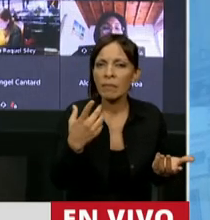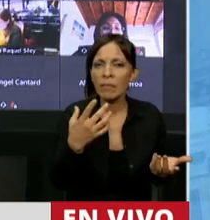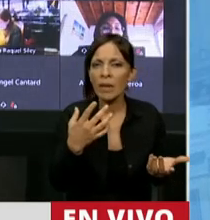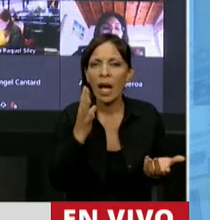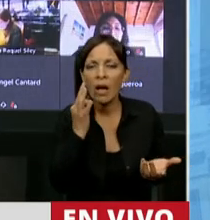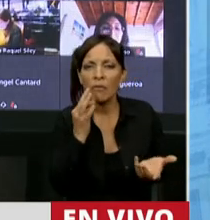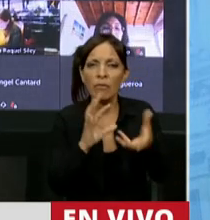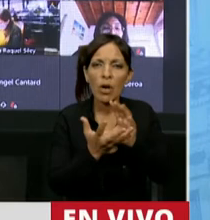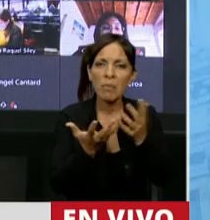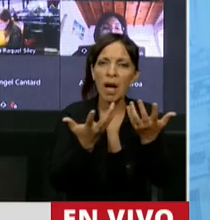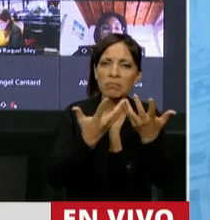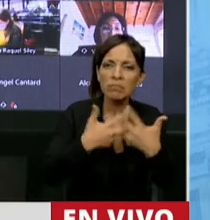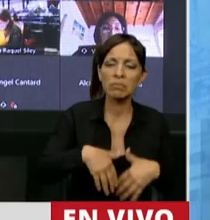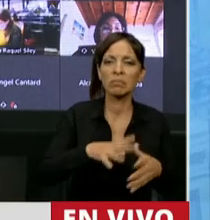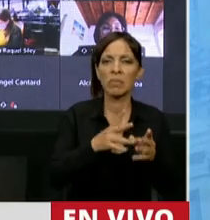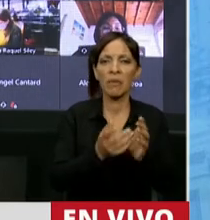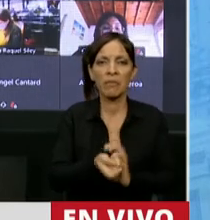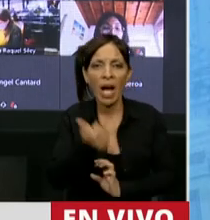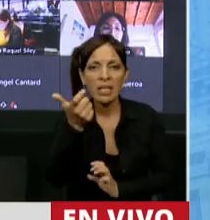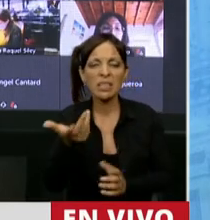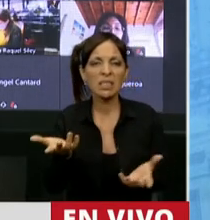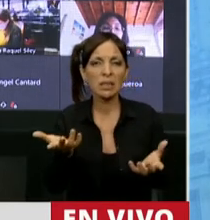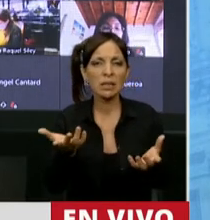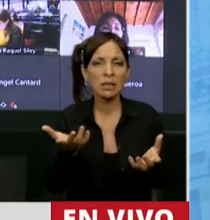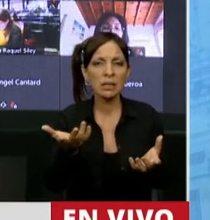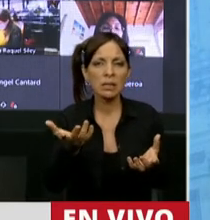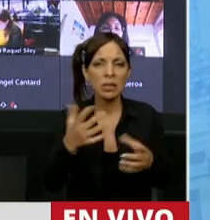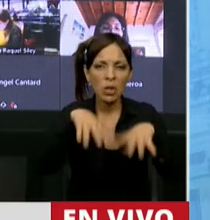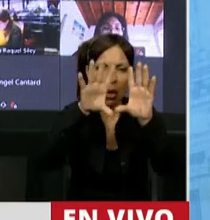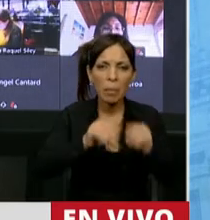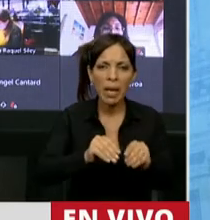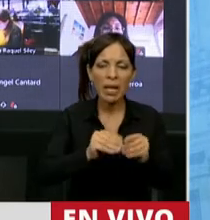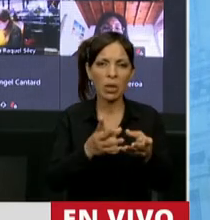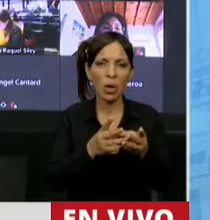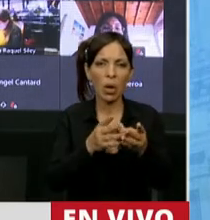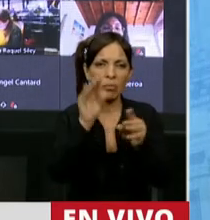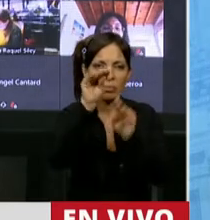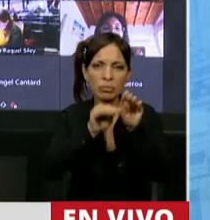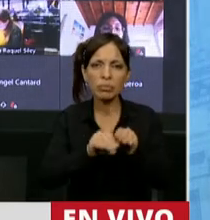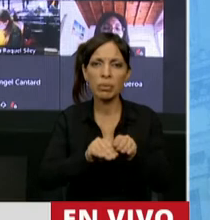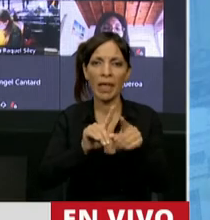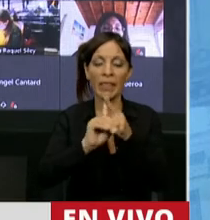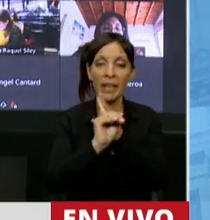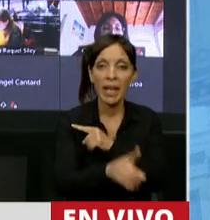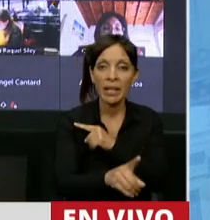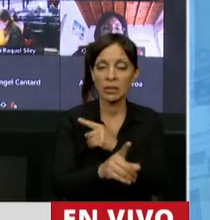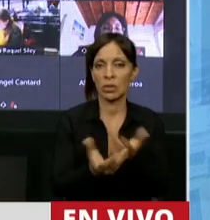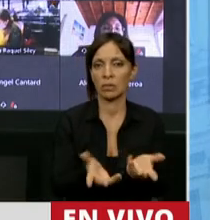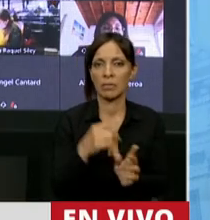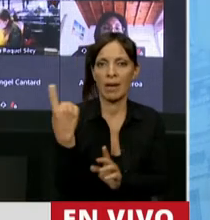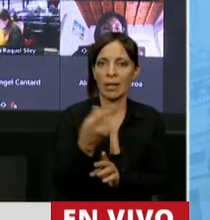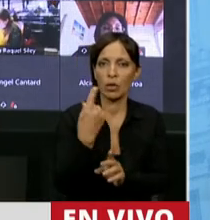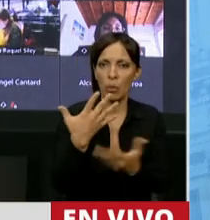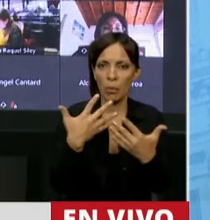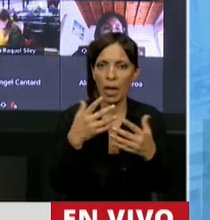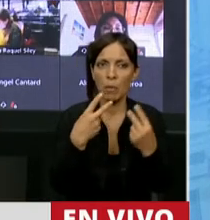un sistema único para desplazarnos los ciudadanos, la verdad